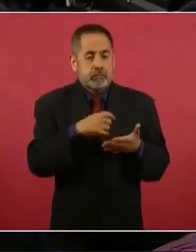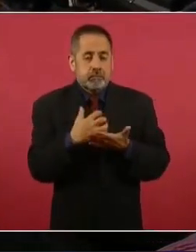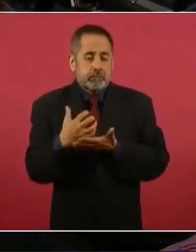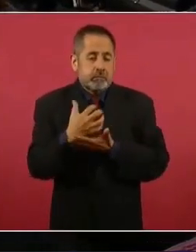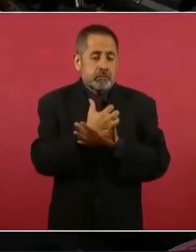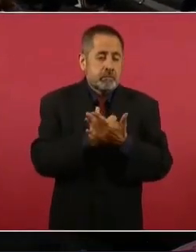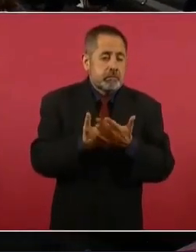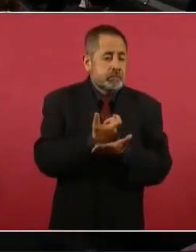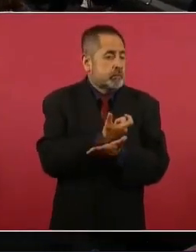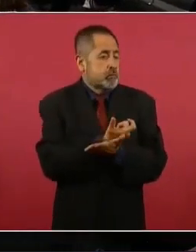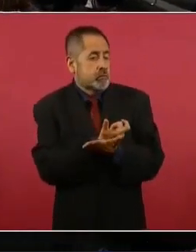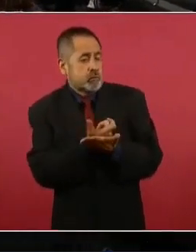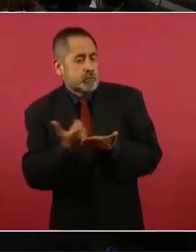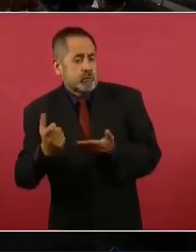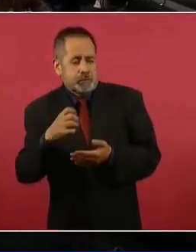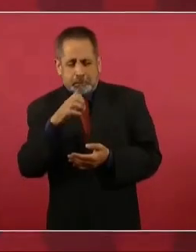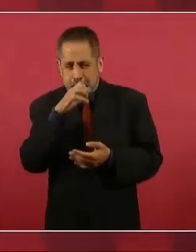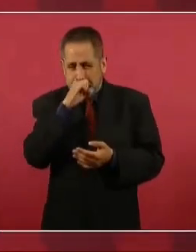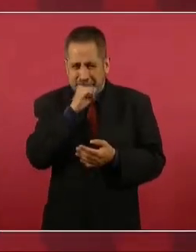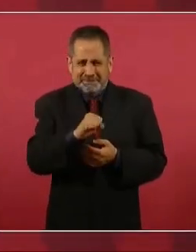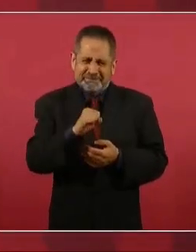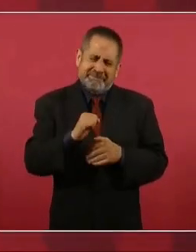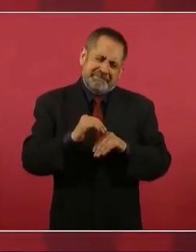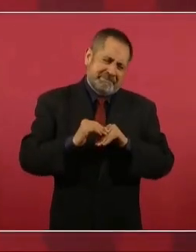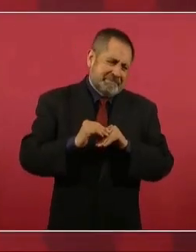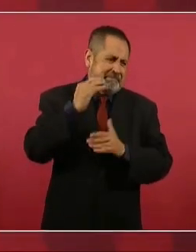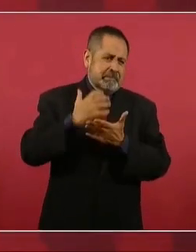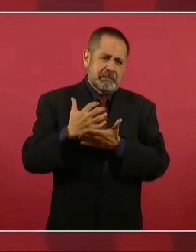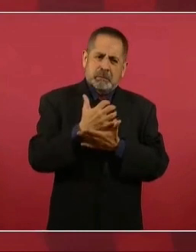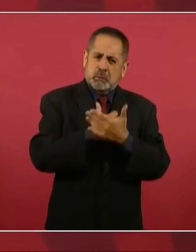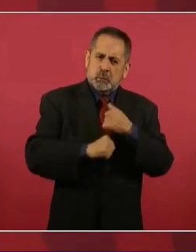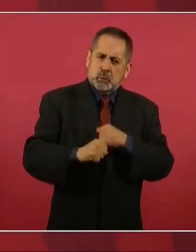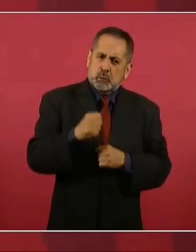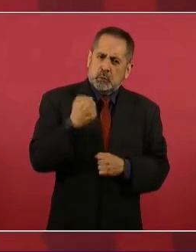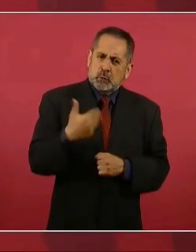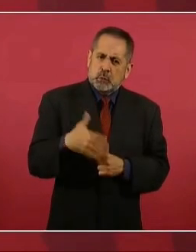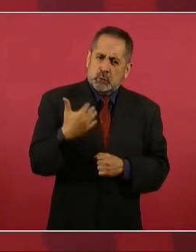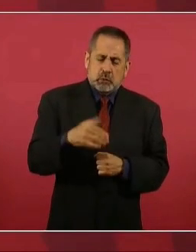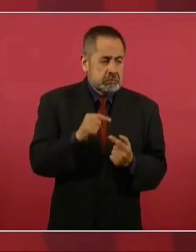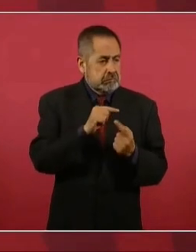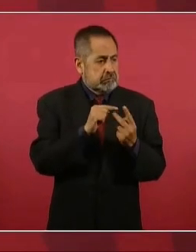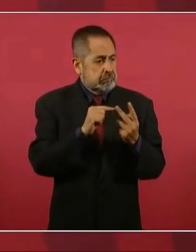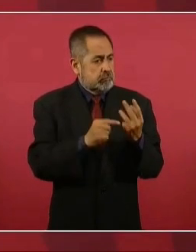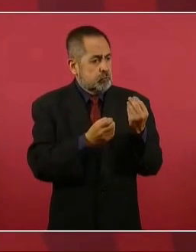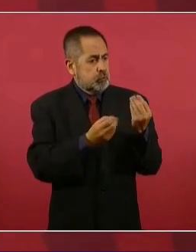elevadísimos y todo tipo de